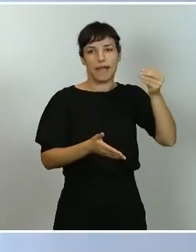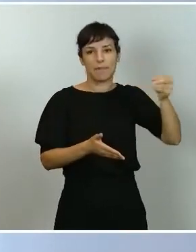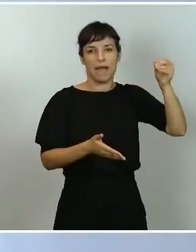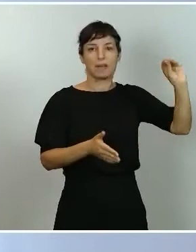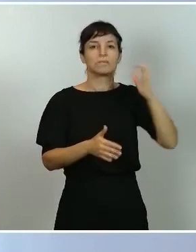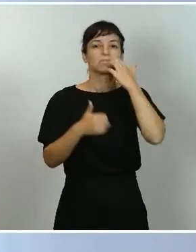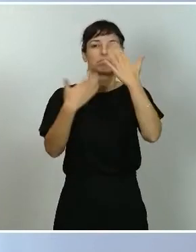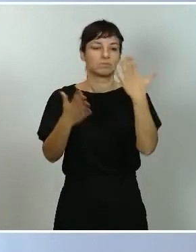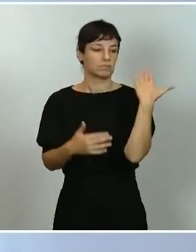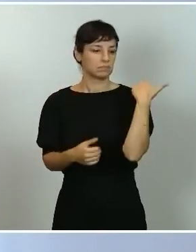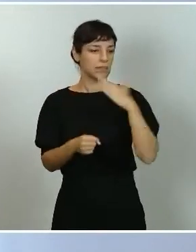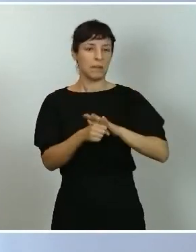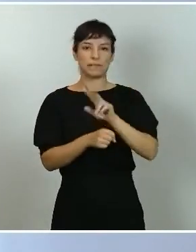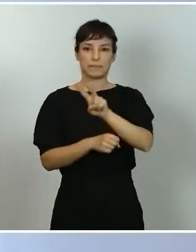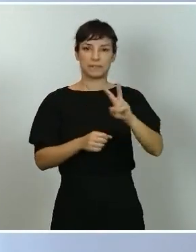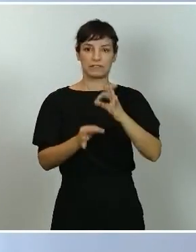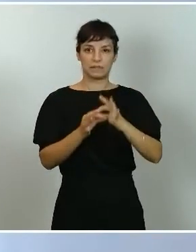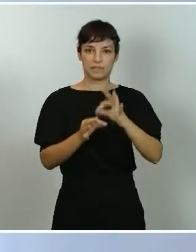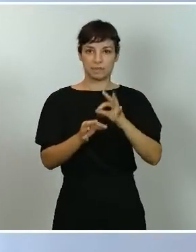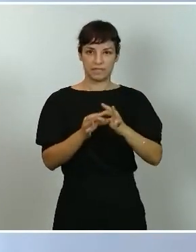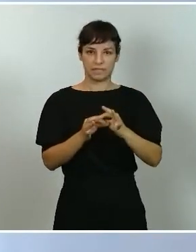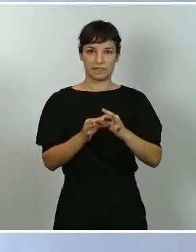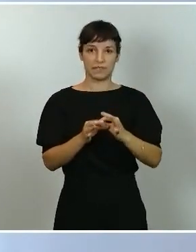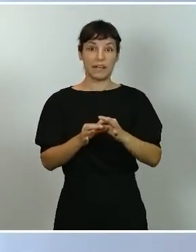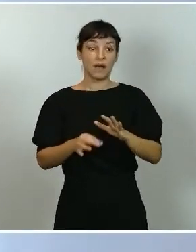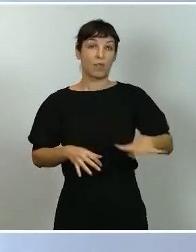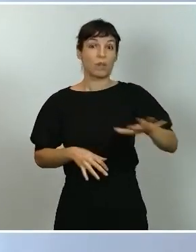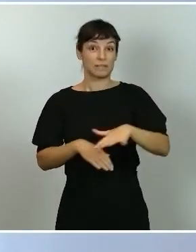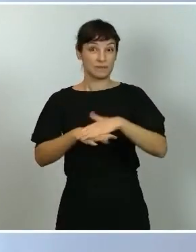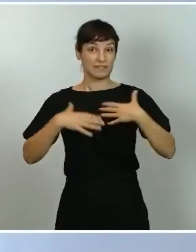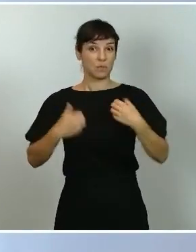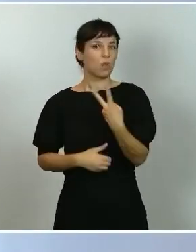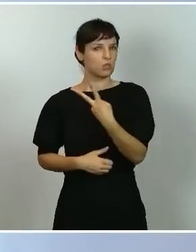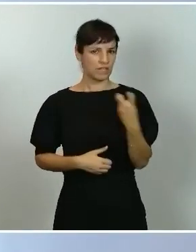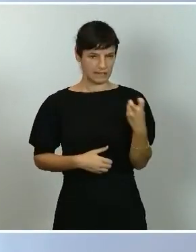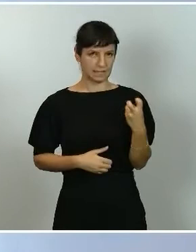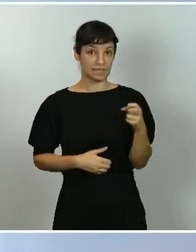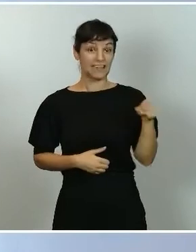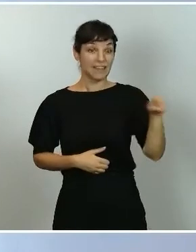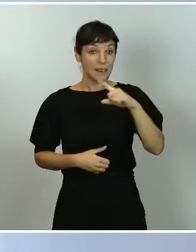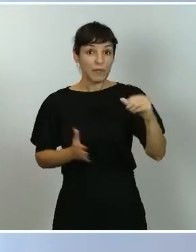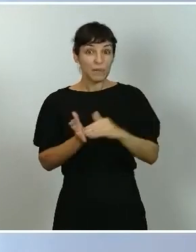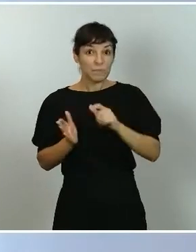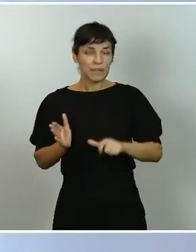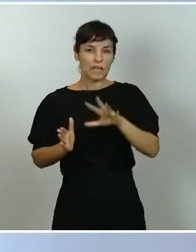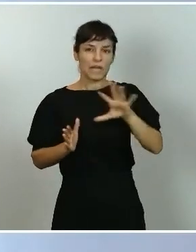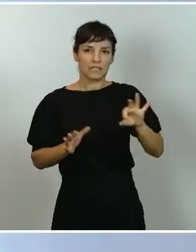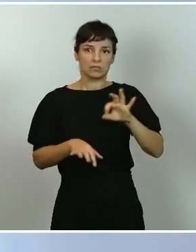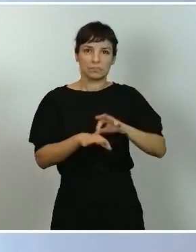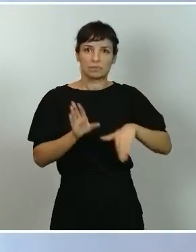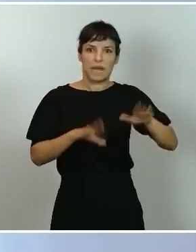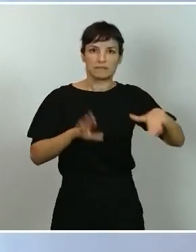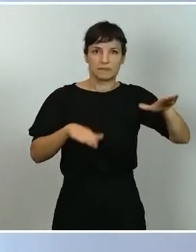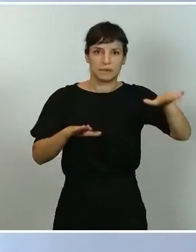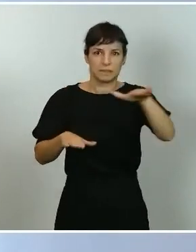el martes 22 de septiembre había 200 zonas básicas de salud con más de 500 casos por 100.000. El martes 29, una